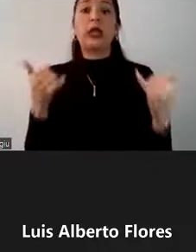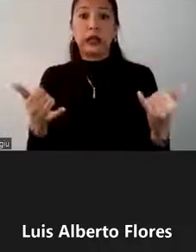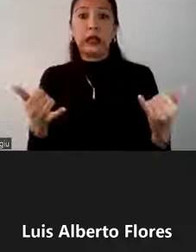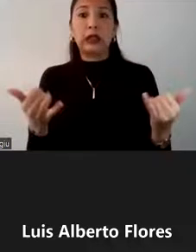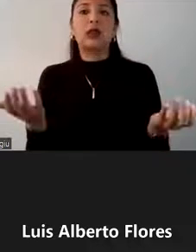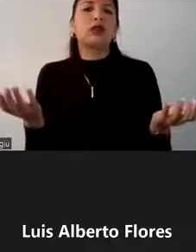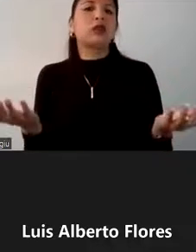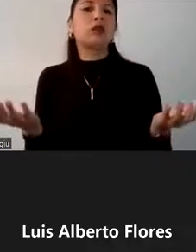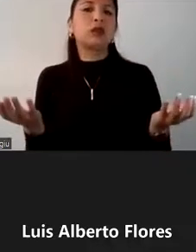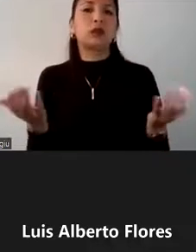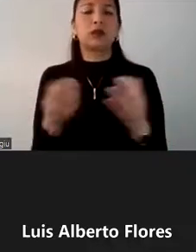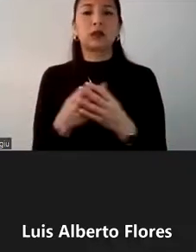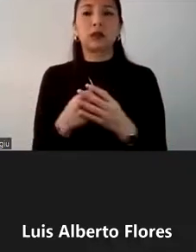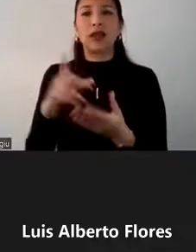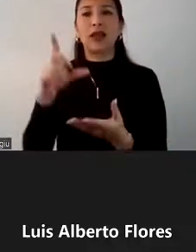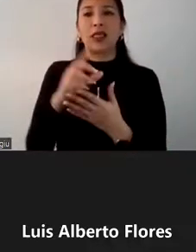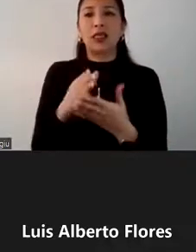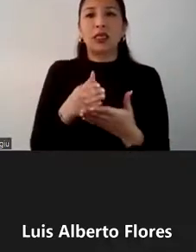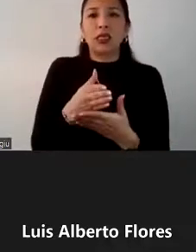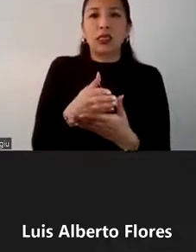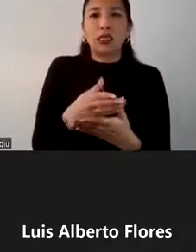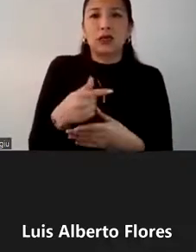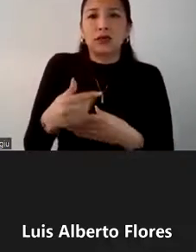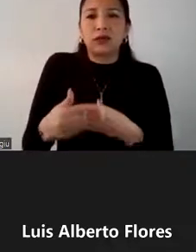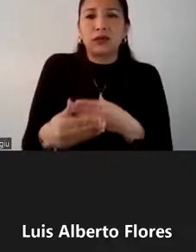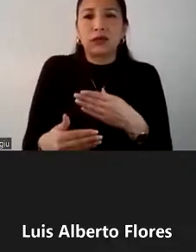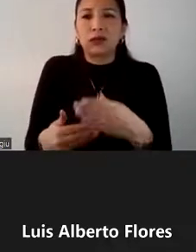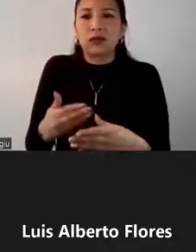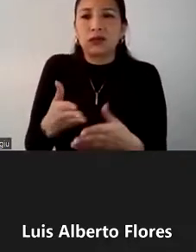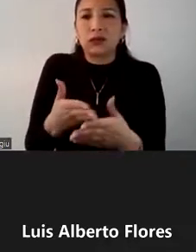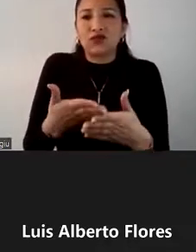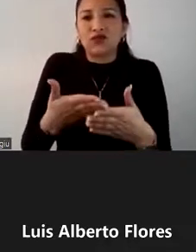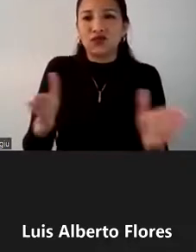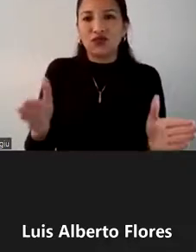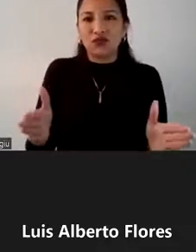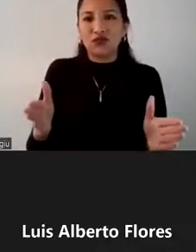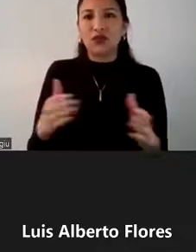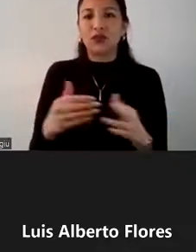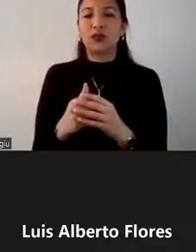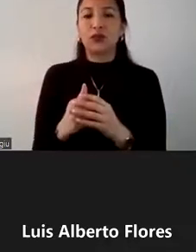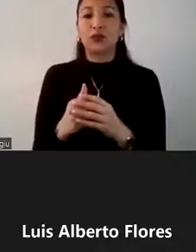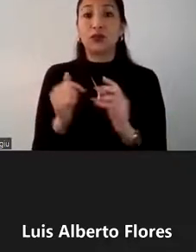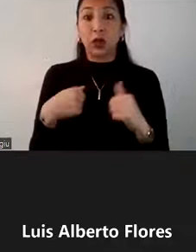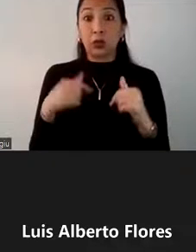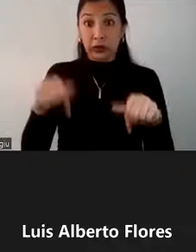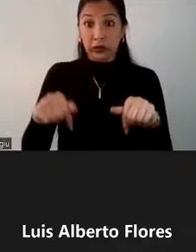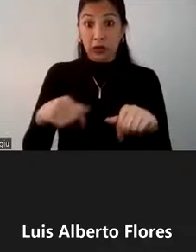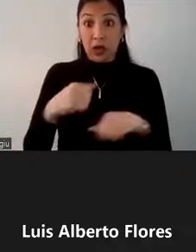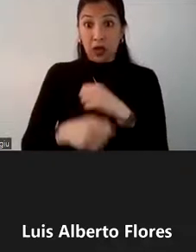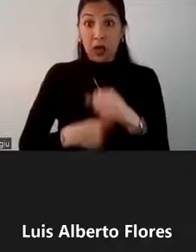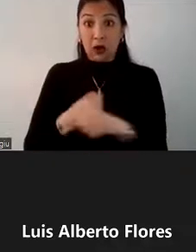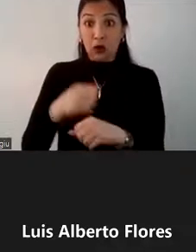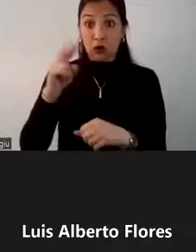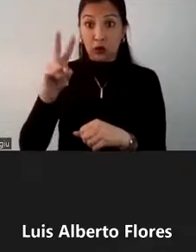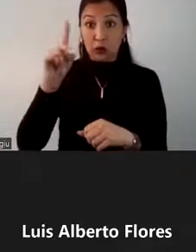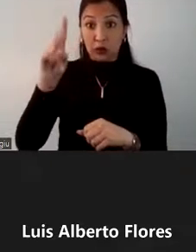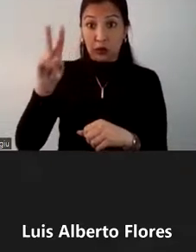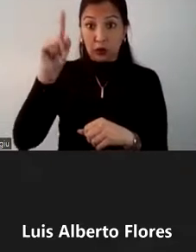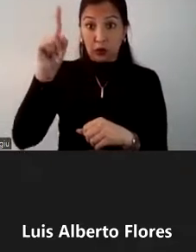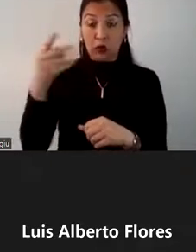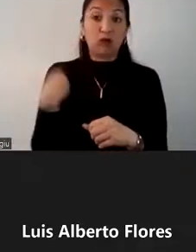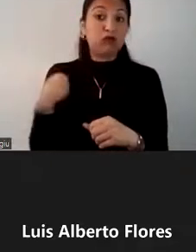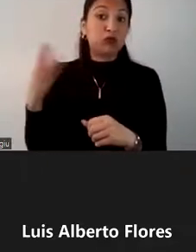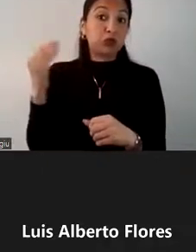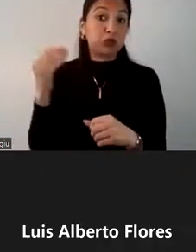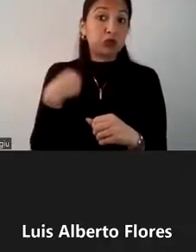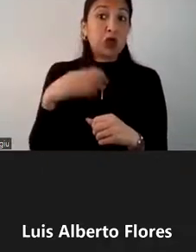la lenta reanudación de las actividades durante el segundo semestre. Ya para el año 2021, según nos informa